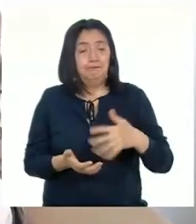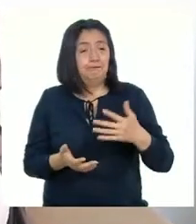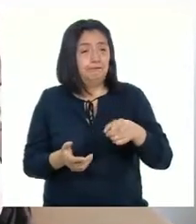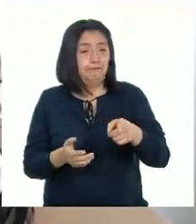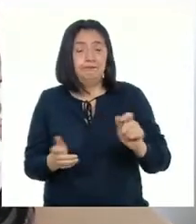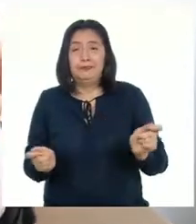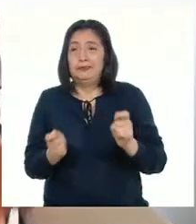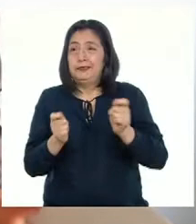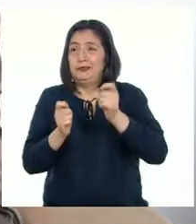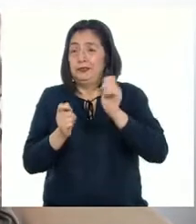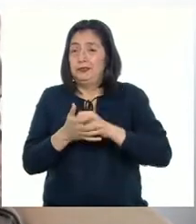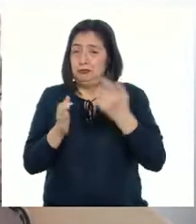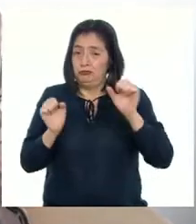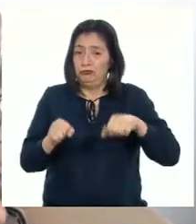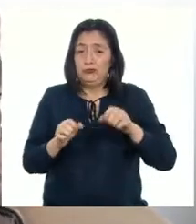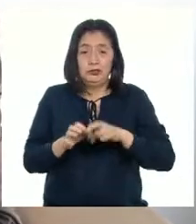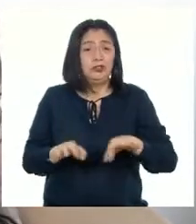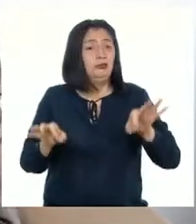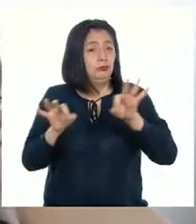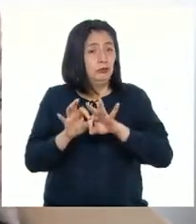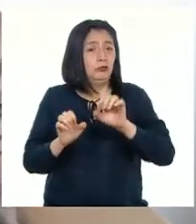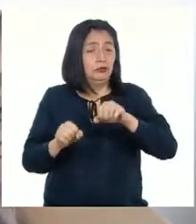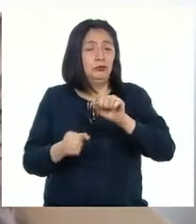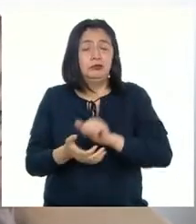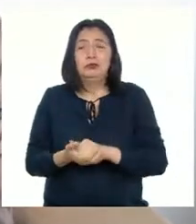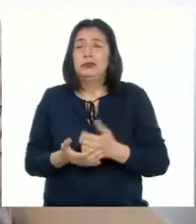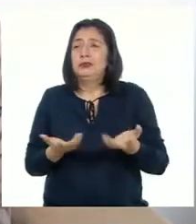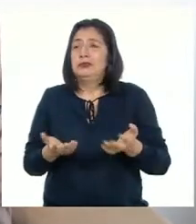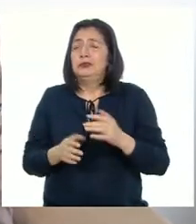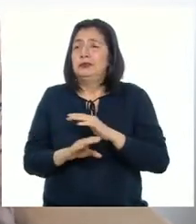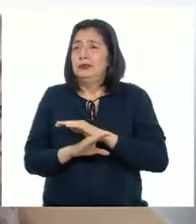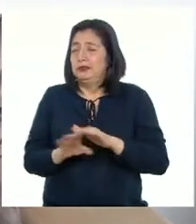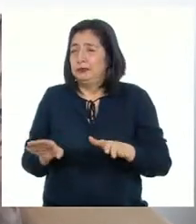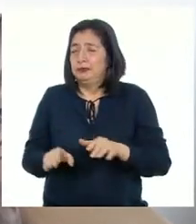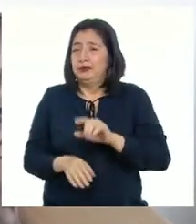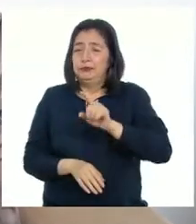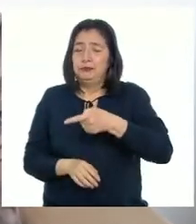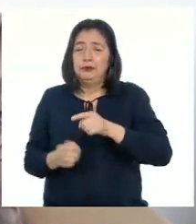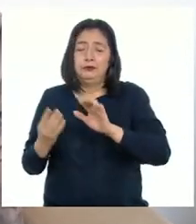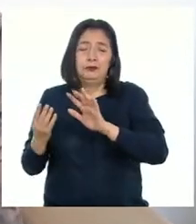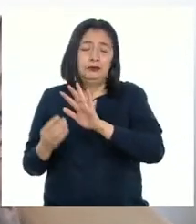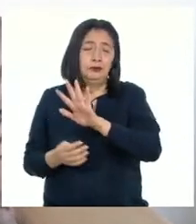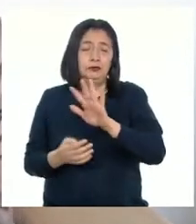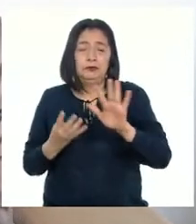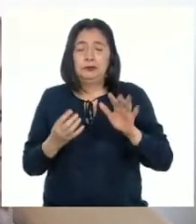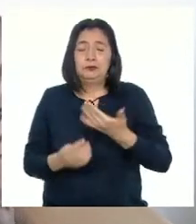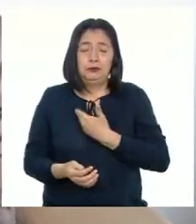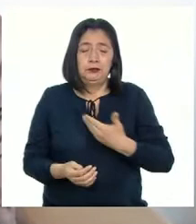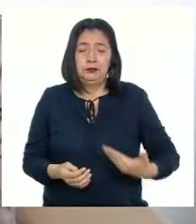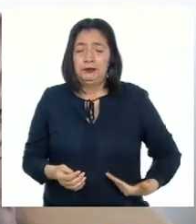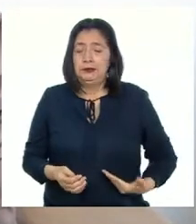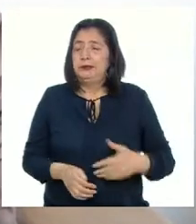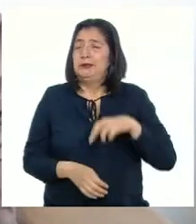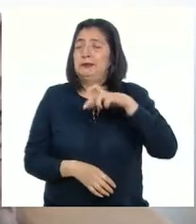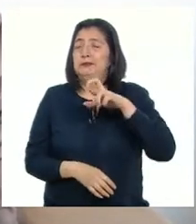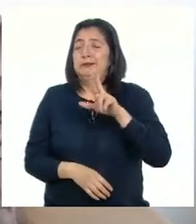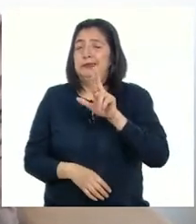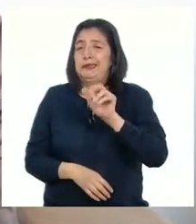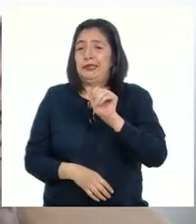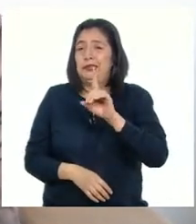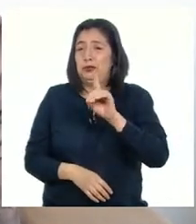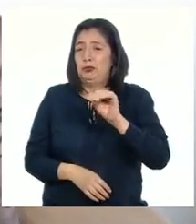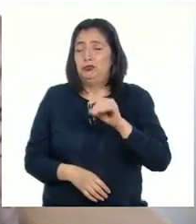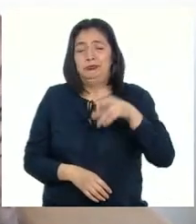celebración importante, fastosa Termina en 1959 cuando el presidente Prado decide